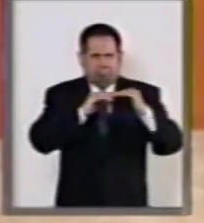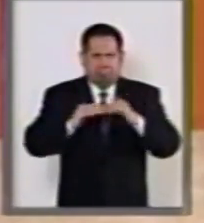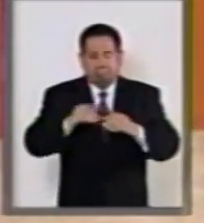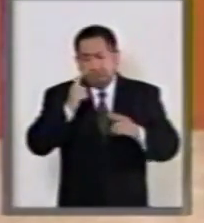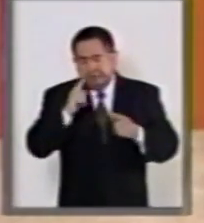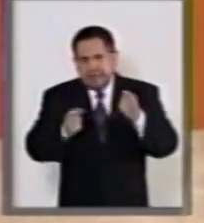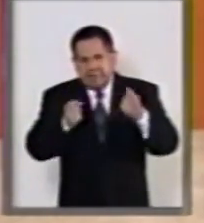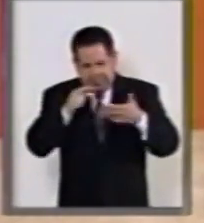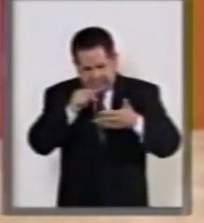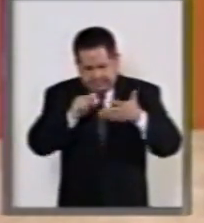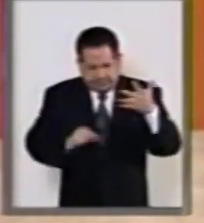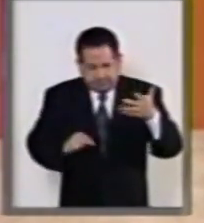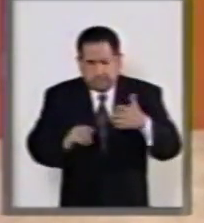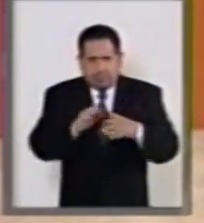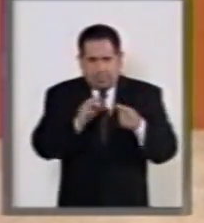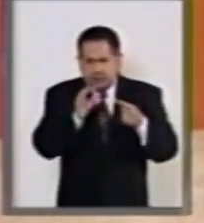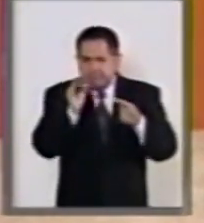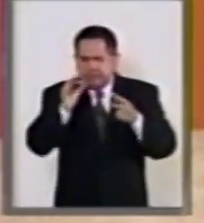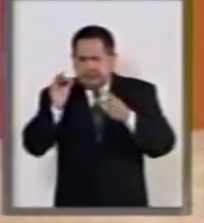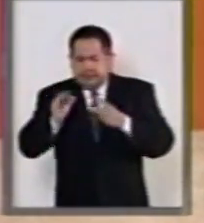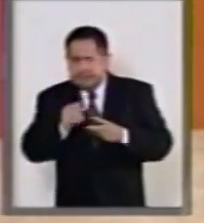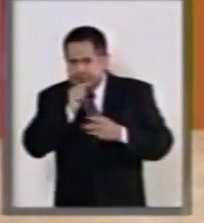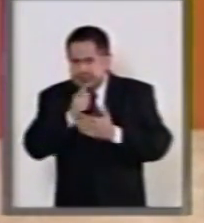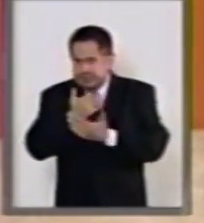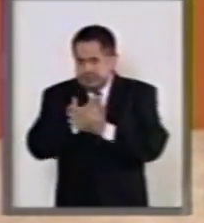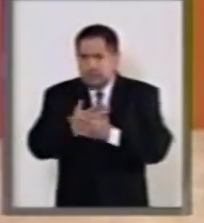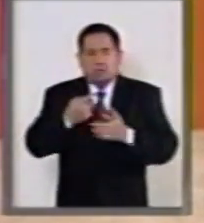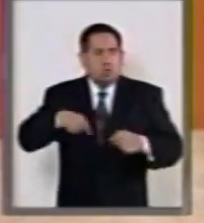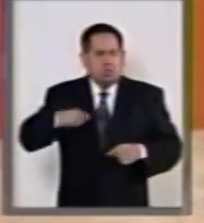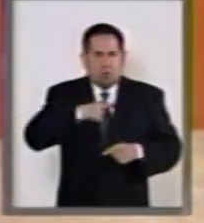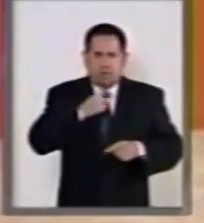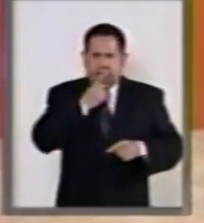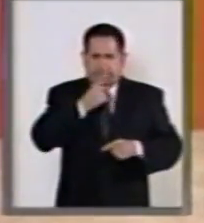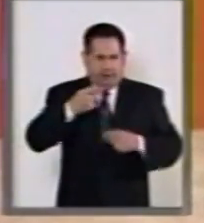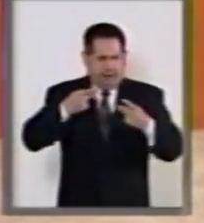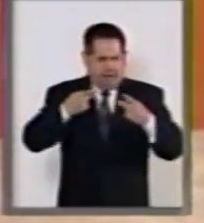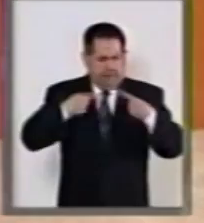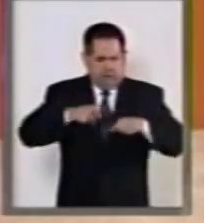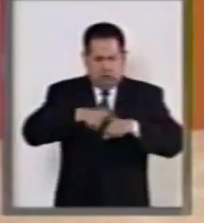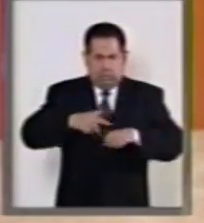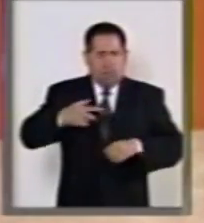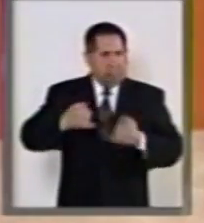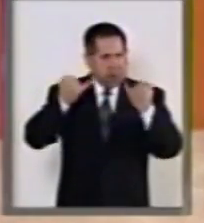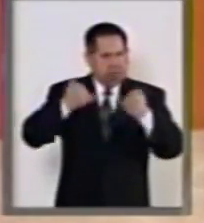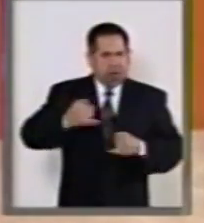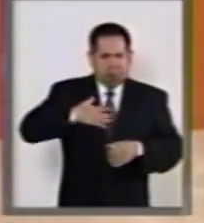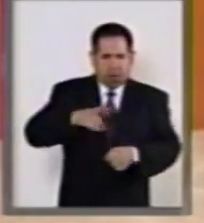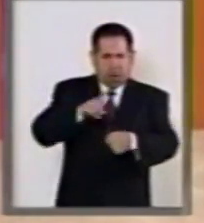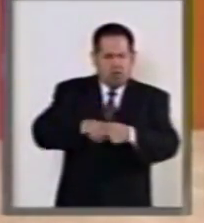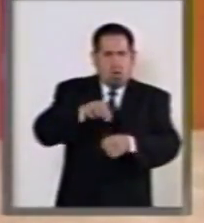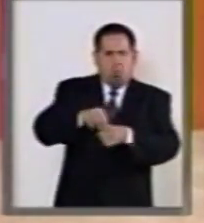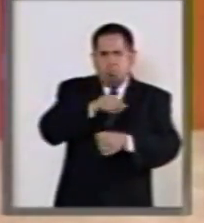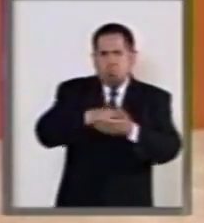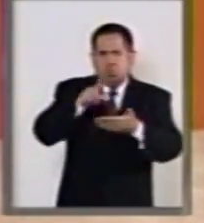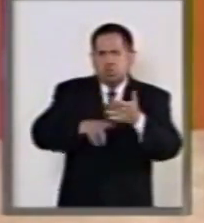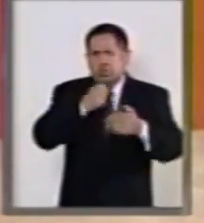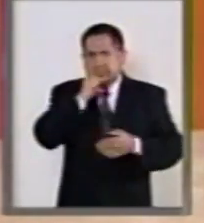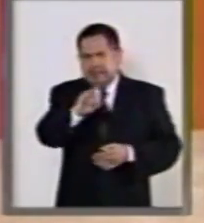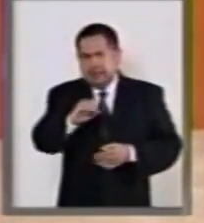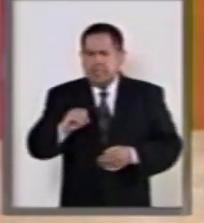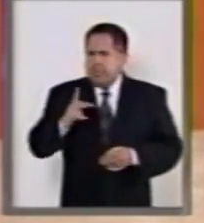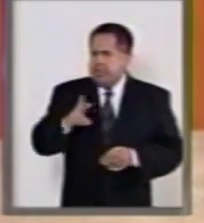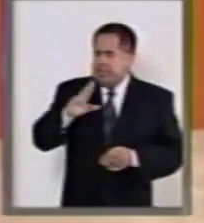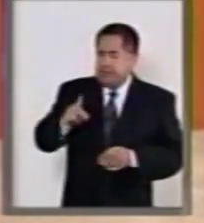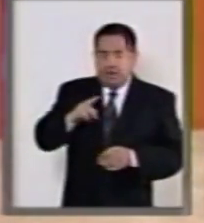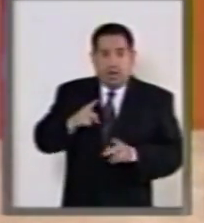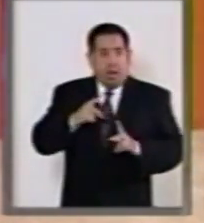los que de manera particular refrendaremos las y los legisladores del Grupo Parlamentario del PRD en el momento